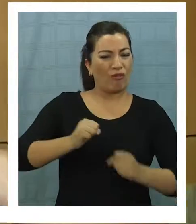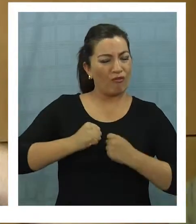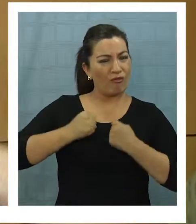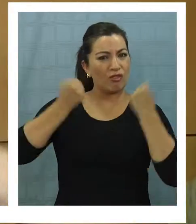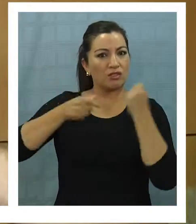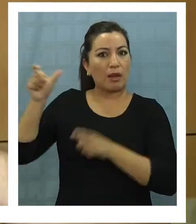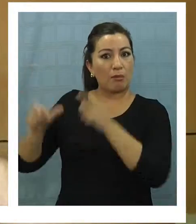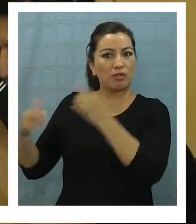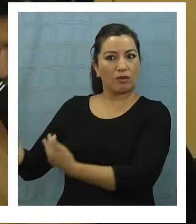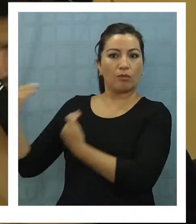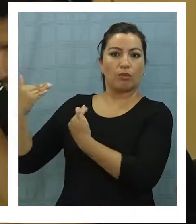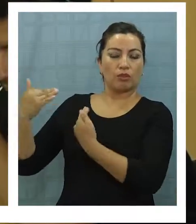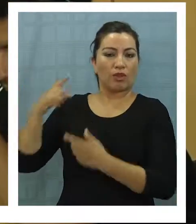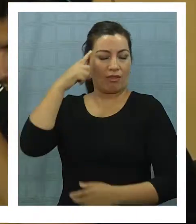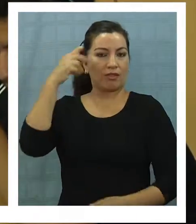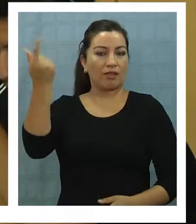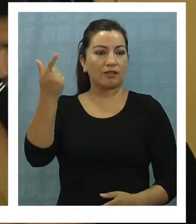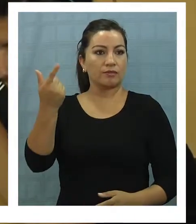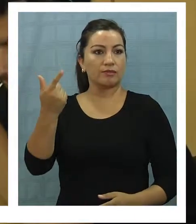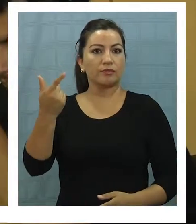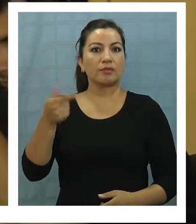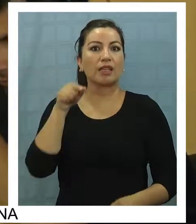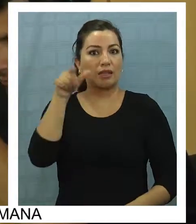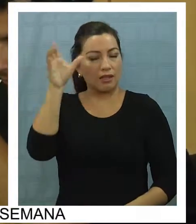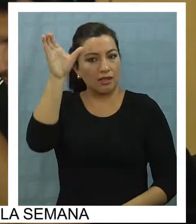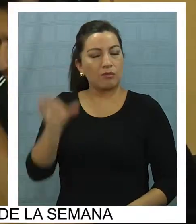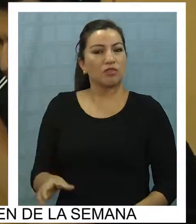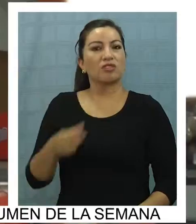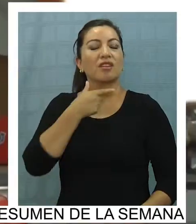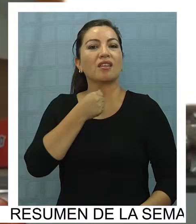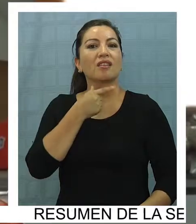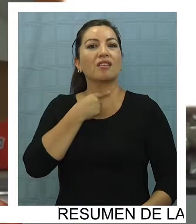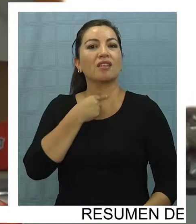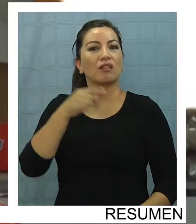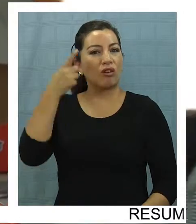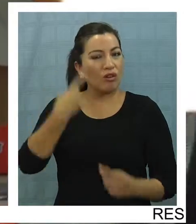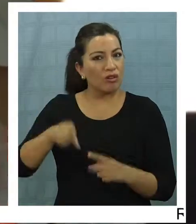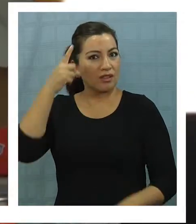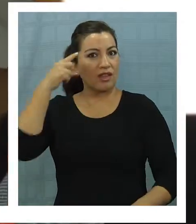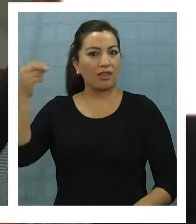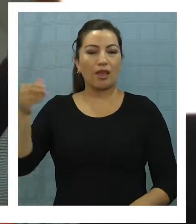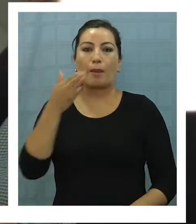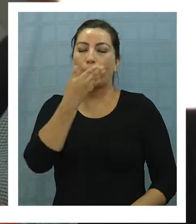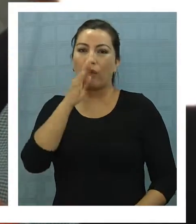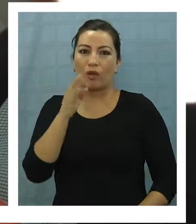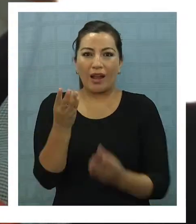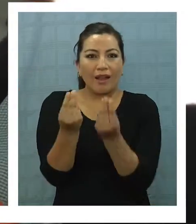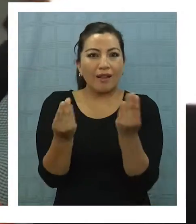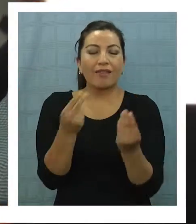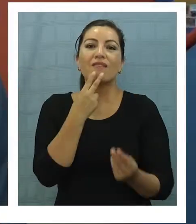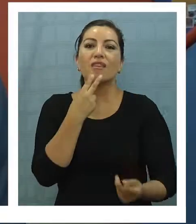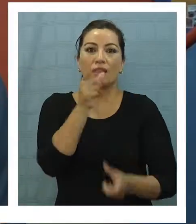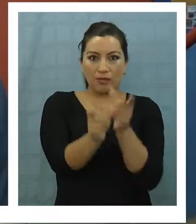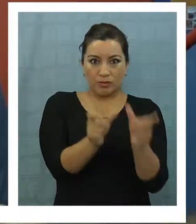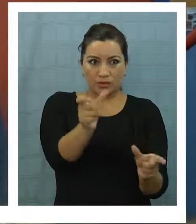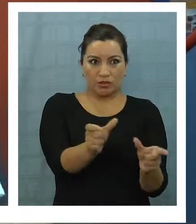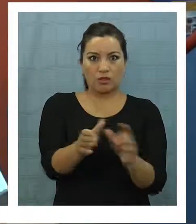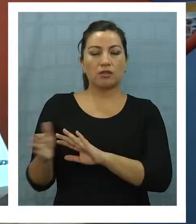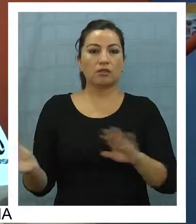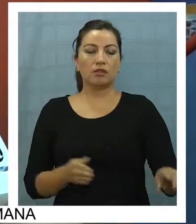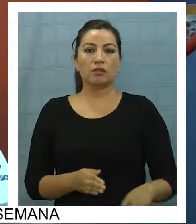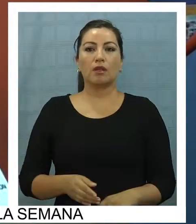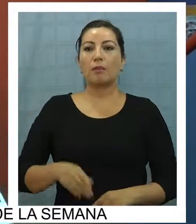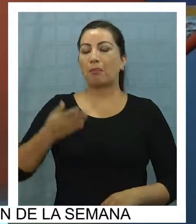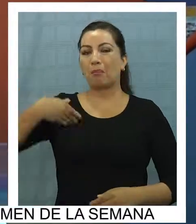apoyo de todos los pobladores esta iniciativa. San Román busca entregar una alternativa para mejorar la calidad de vida de la comunidad. Particularmente más allá del